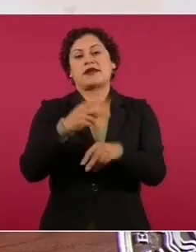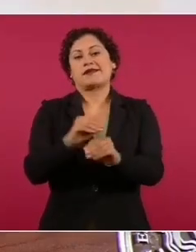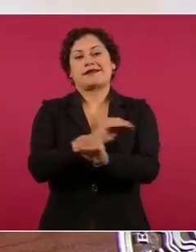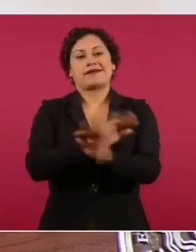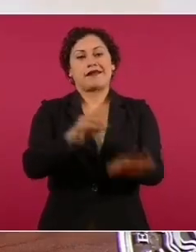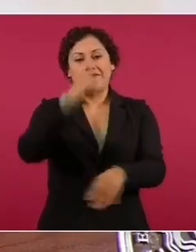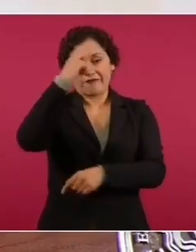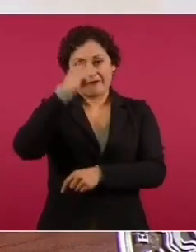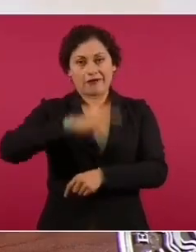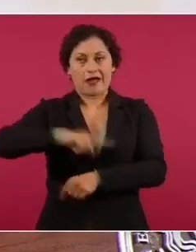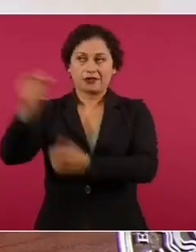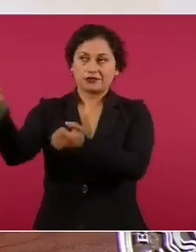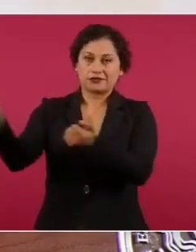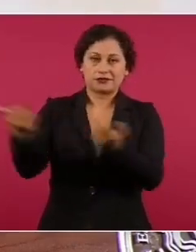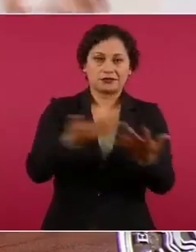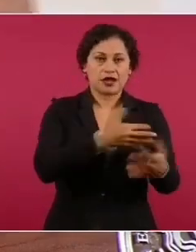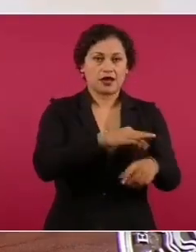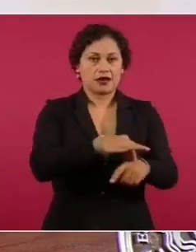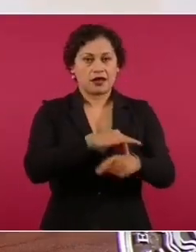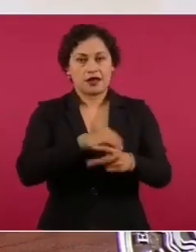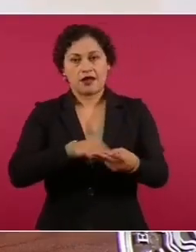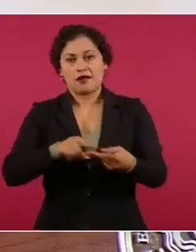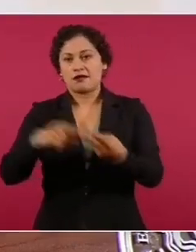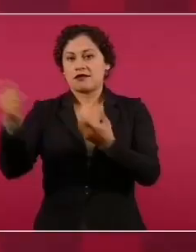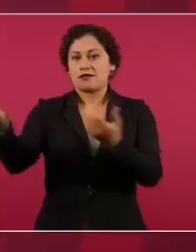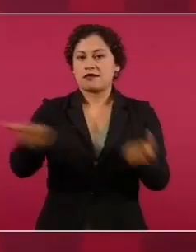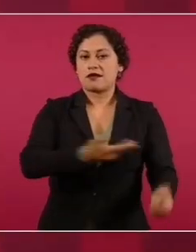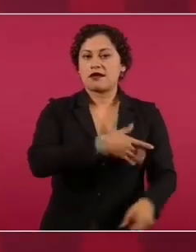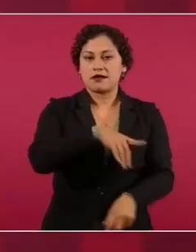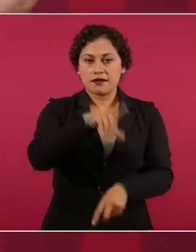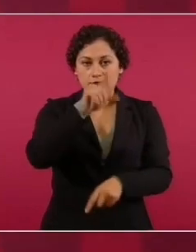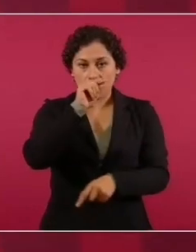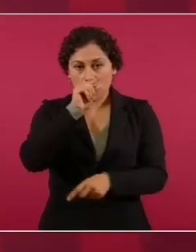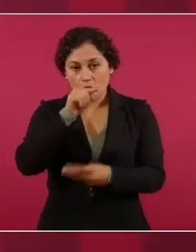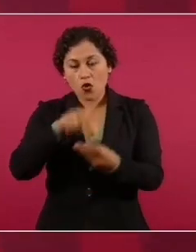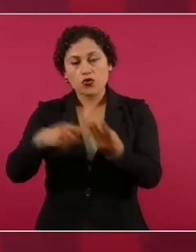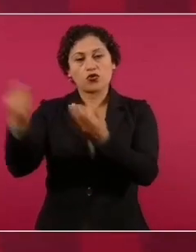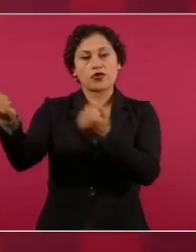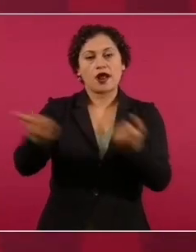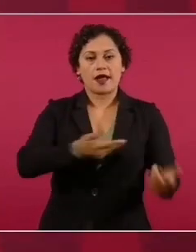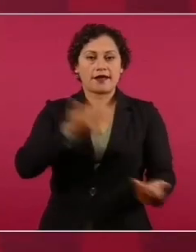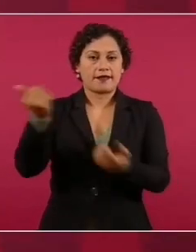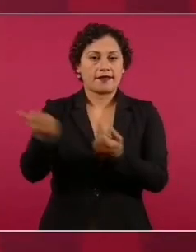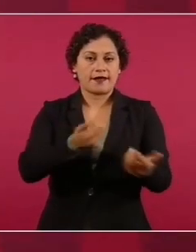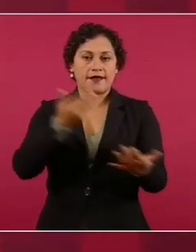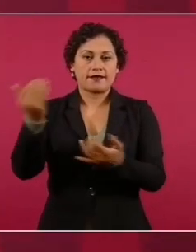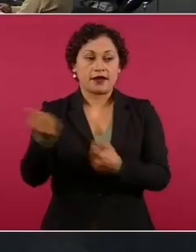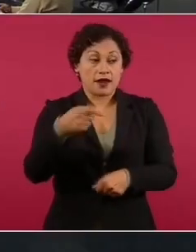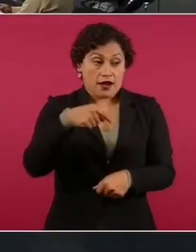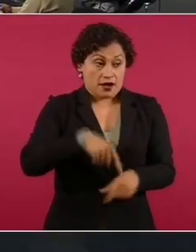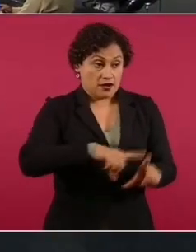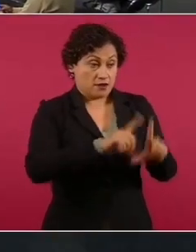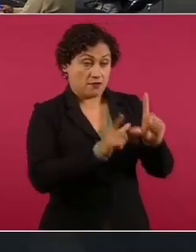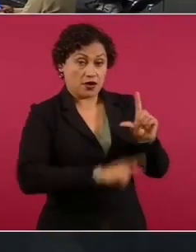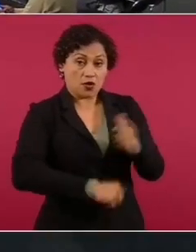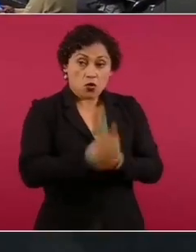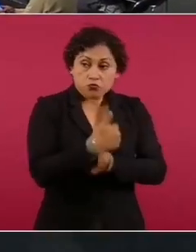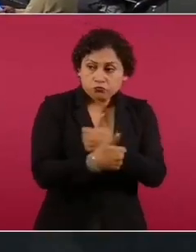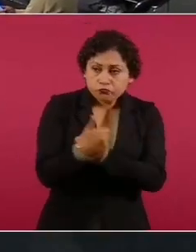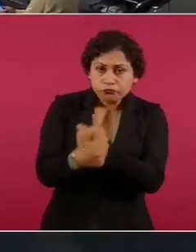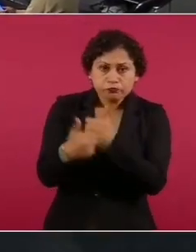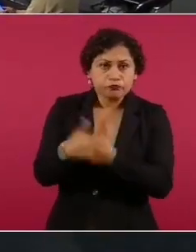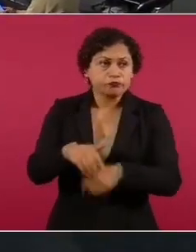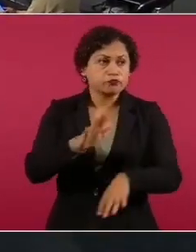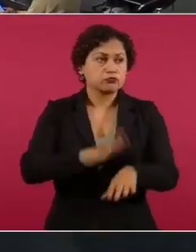pollo y que haya más competencia y que de esa manera